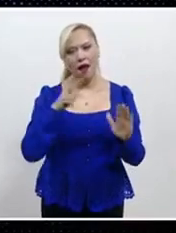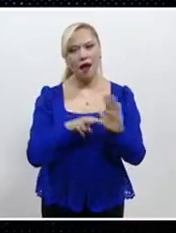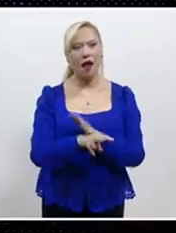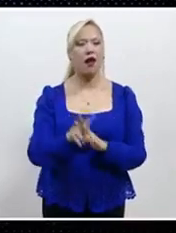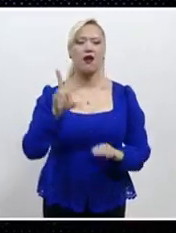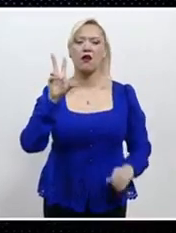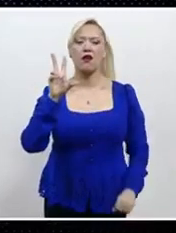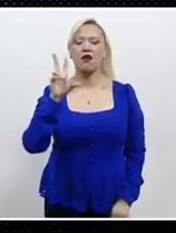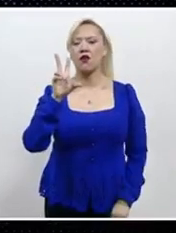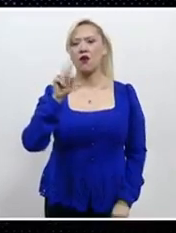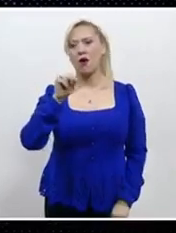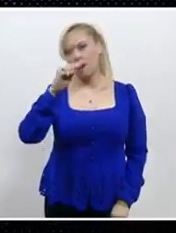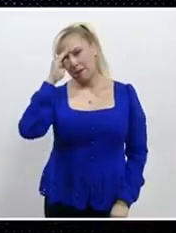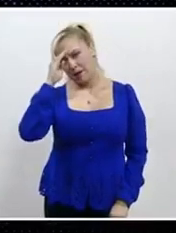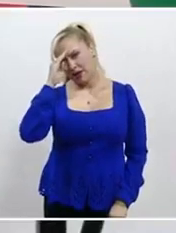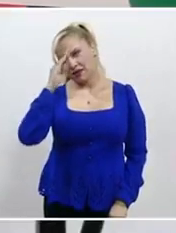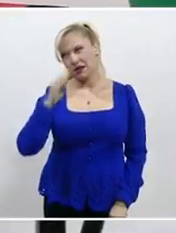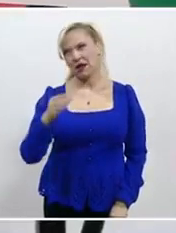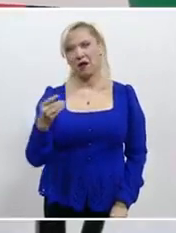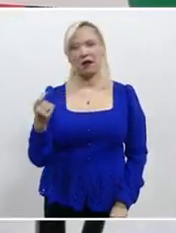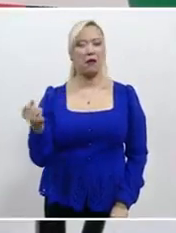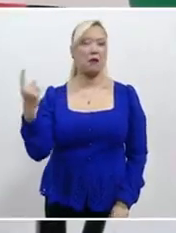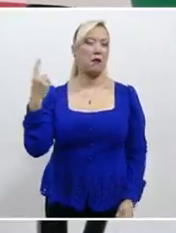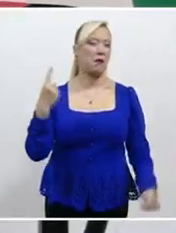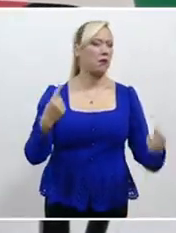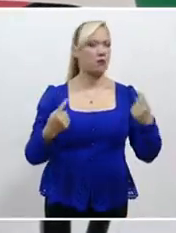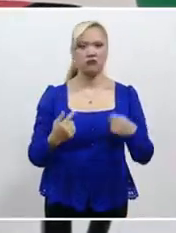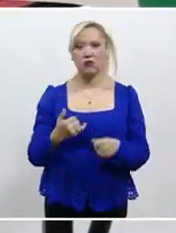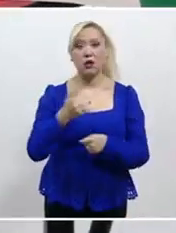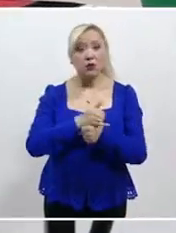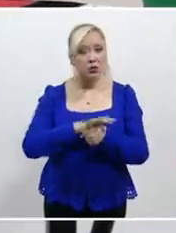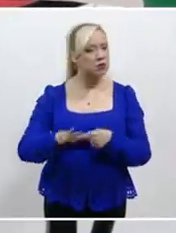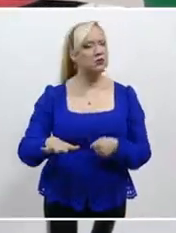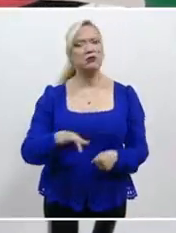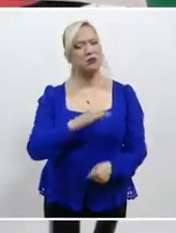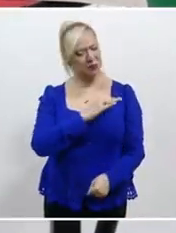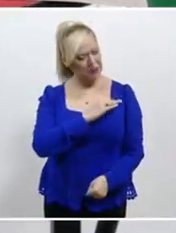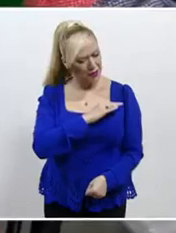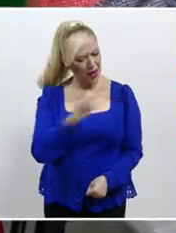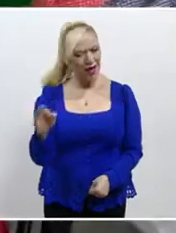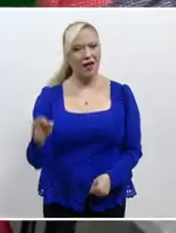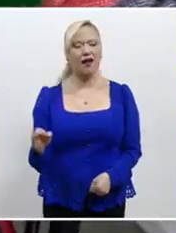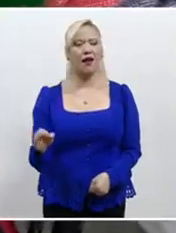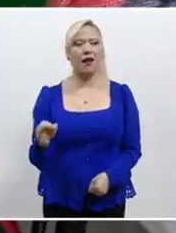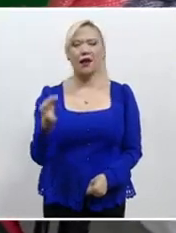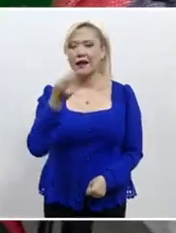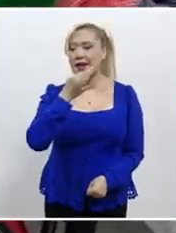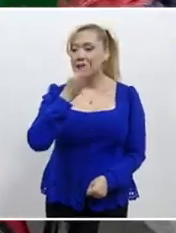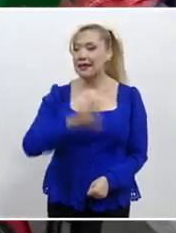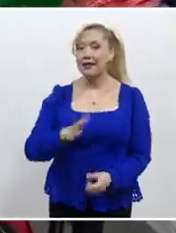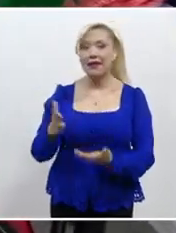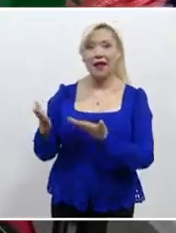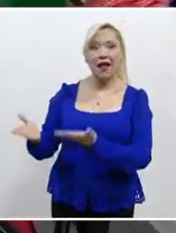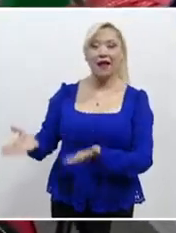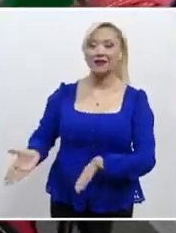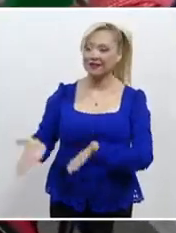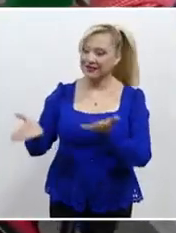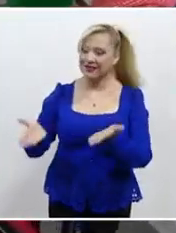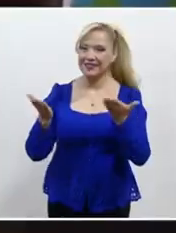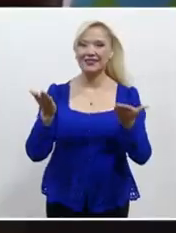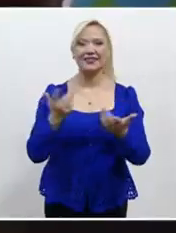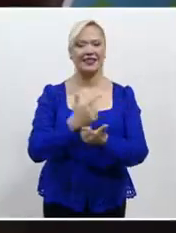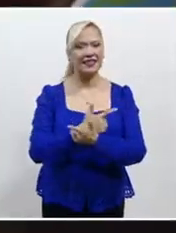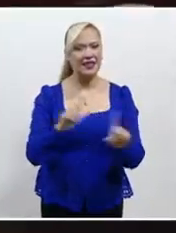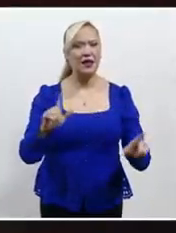pues no es algo lejano, no es algo imposible, no dejar de formar desde nuestras niñas, en darles como esa libertad a